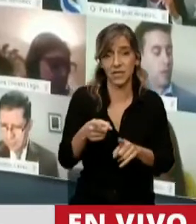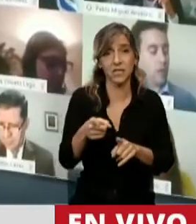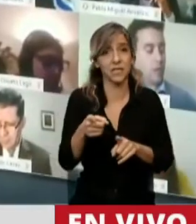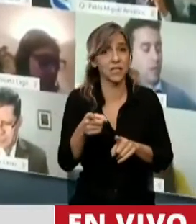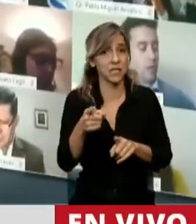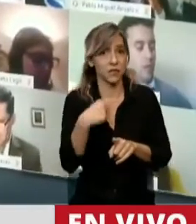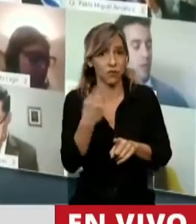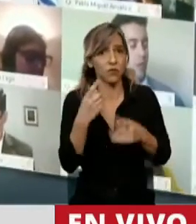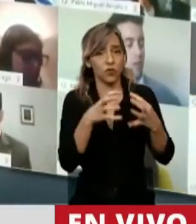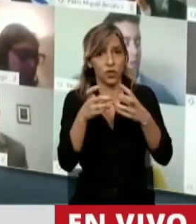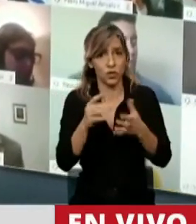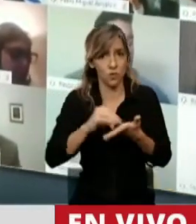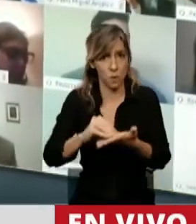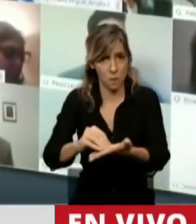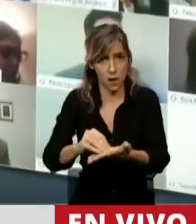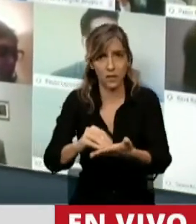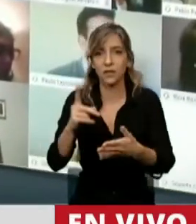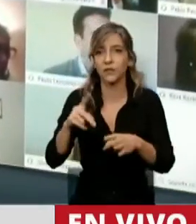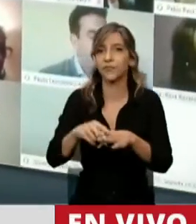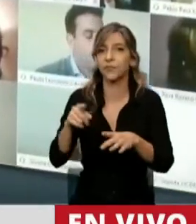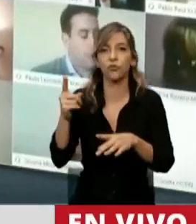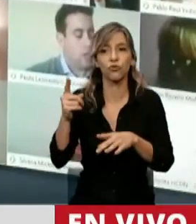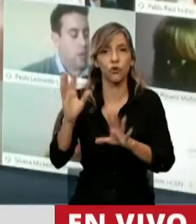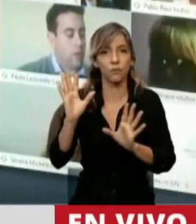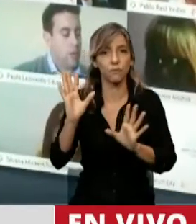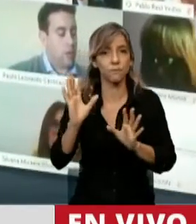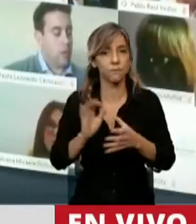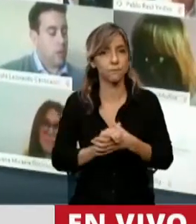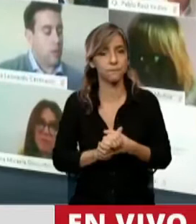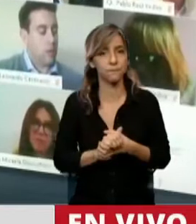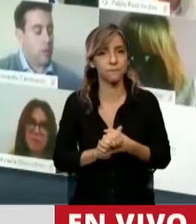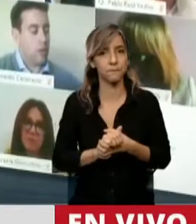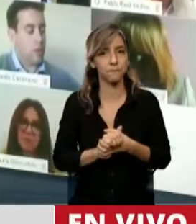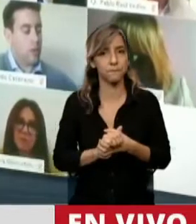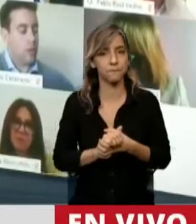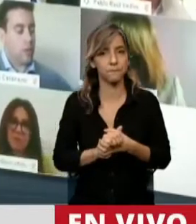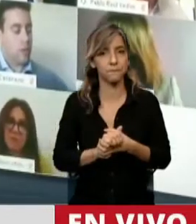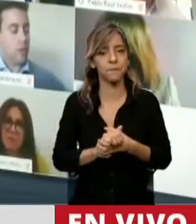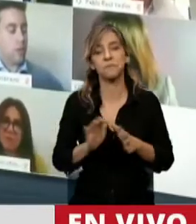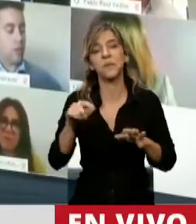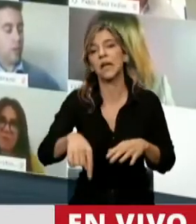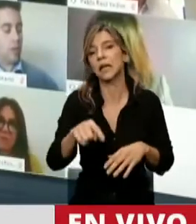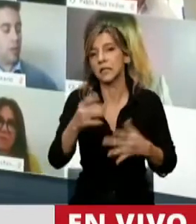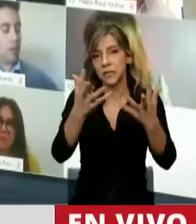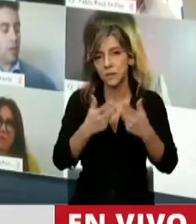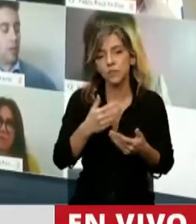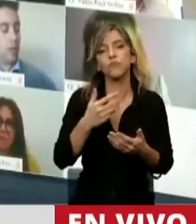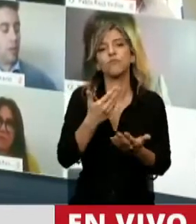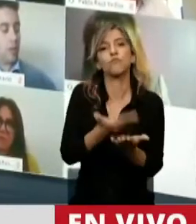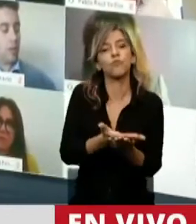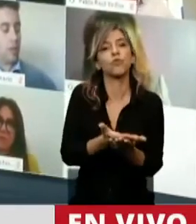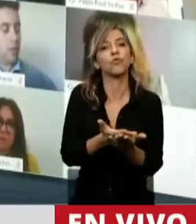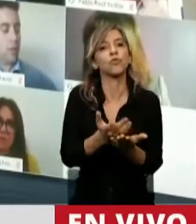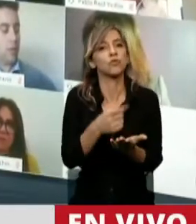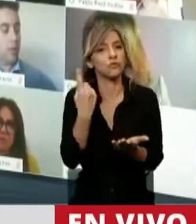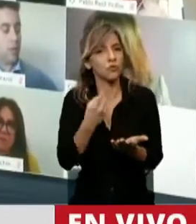aún a pesar de la pandemia. ¿Ahora lo escuchás? Y creo que este proyecto también pone en evidencia que estamos lejos de ser una escribanía.